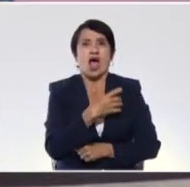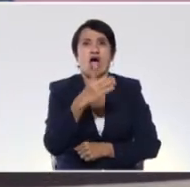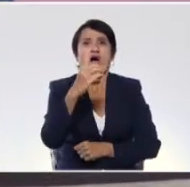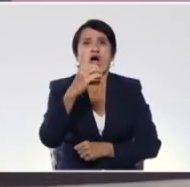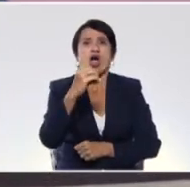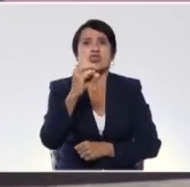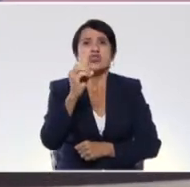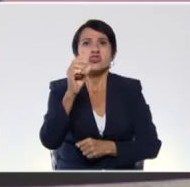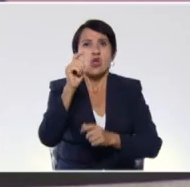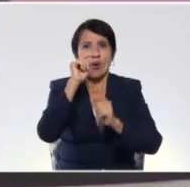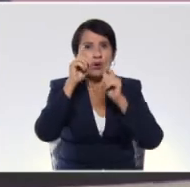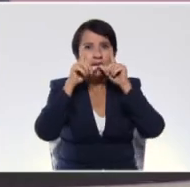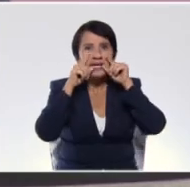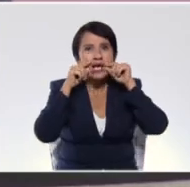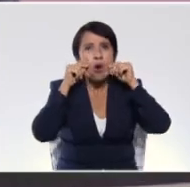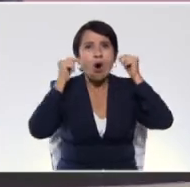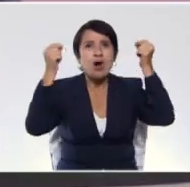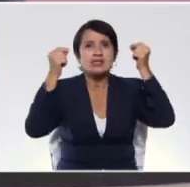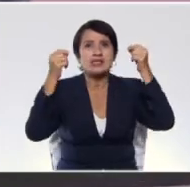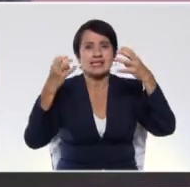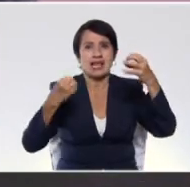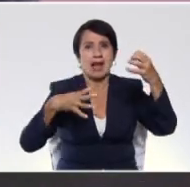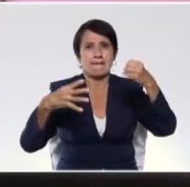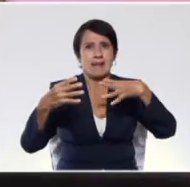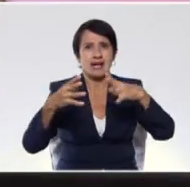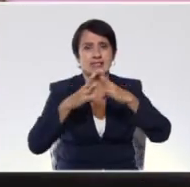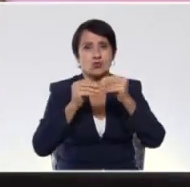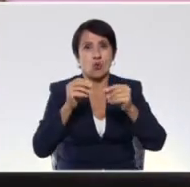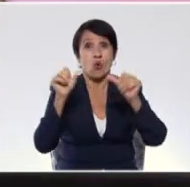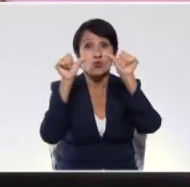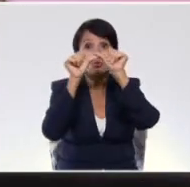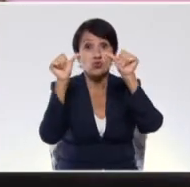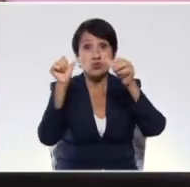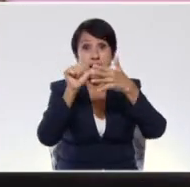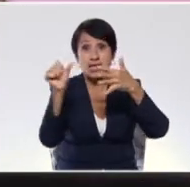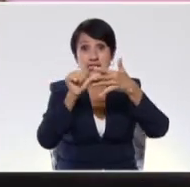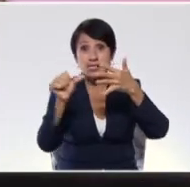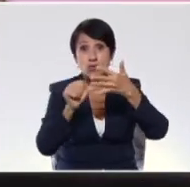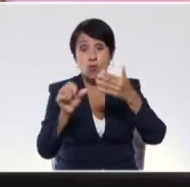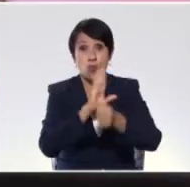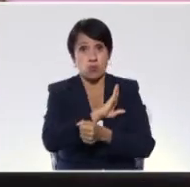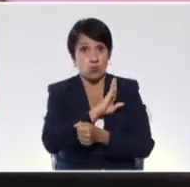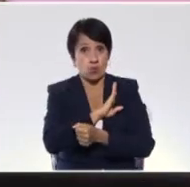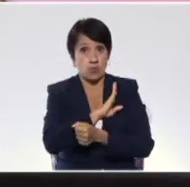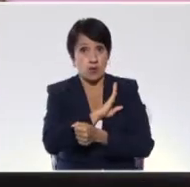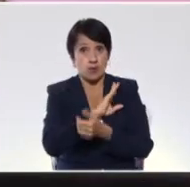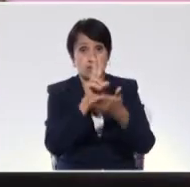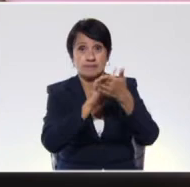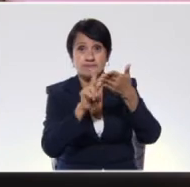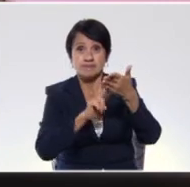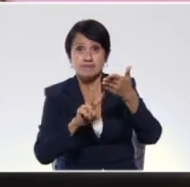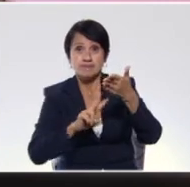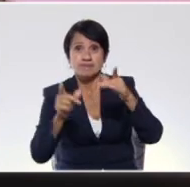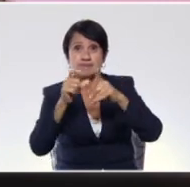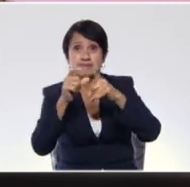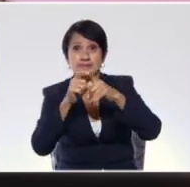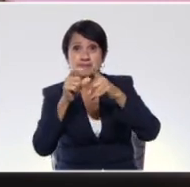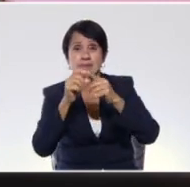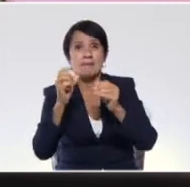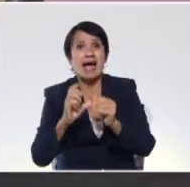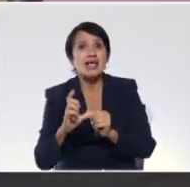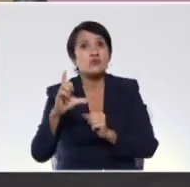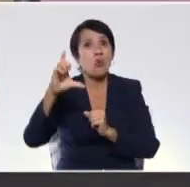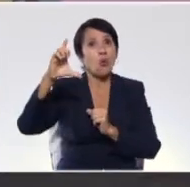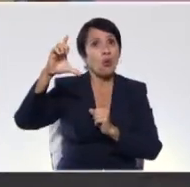nunca superada. Don Quijote de la Mancha, que es un sustantivo propio, está en el letra inicial, mayúscula.